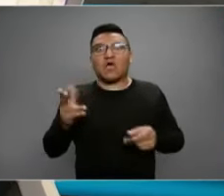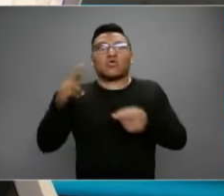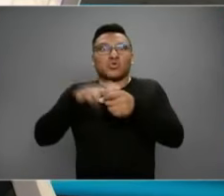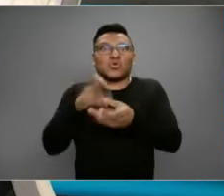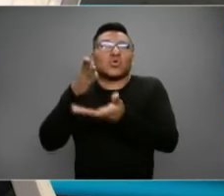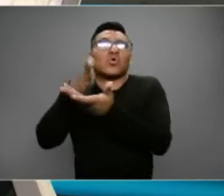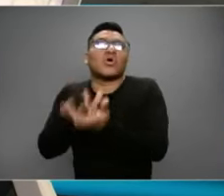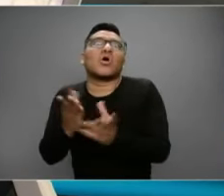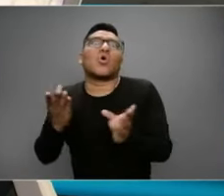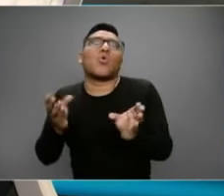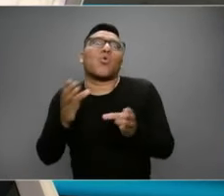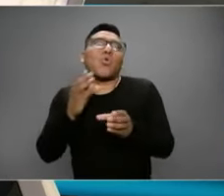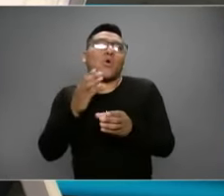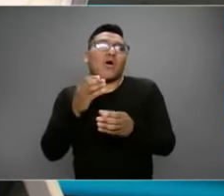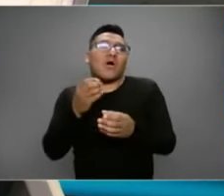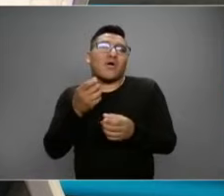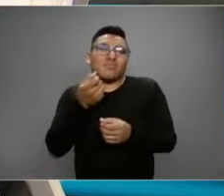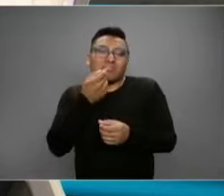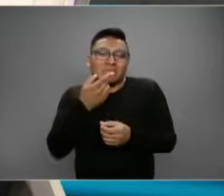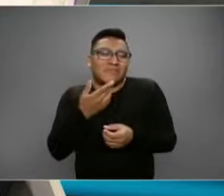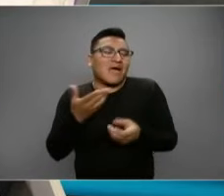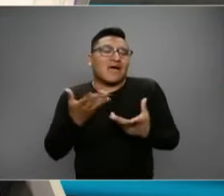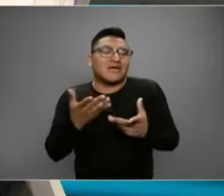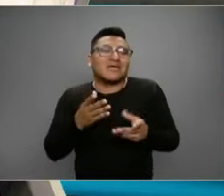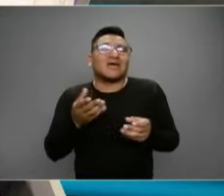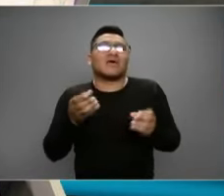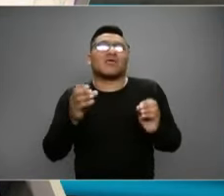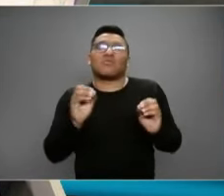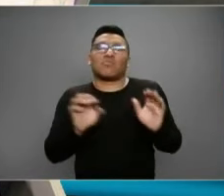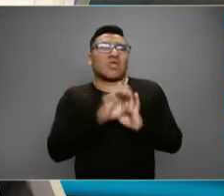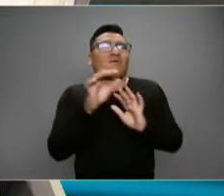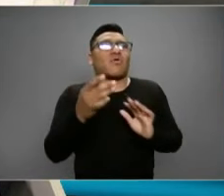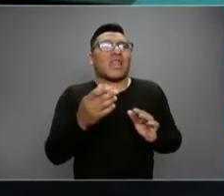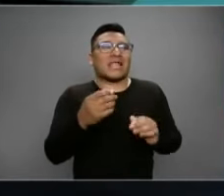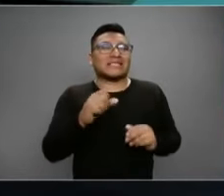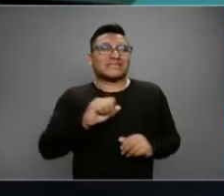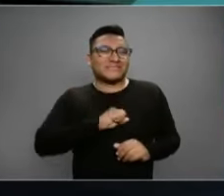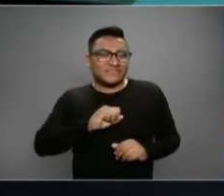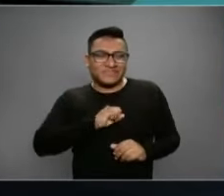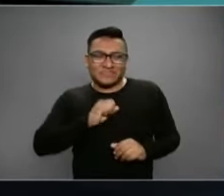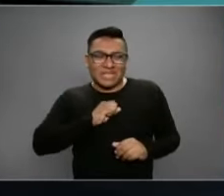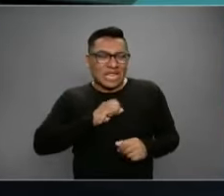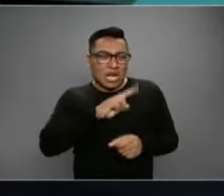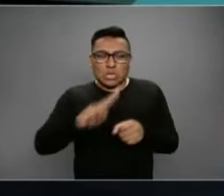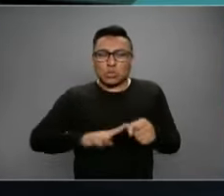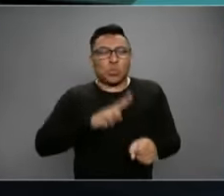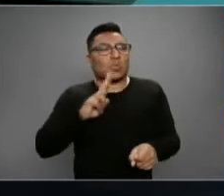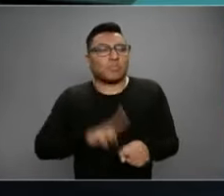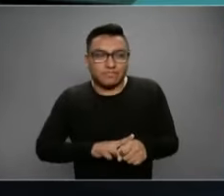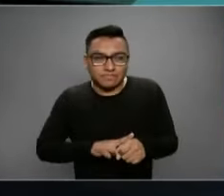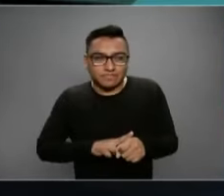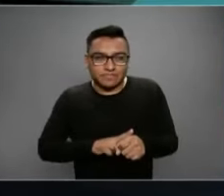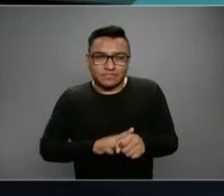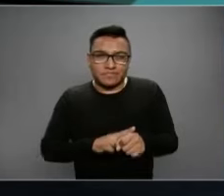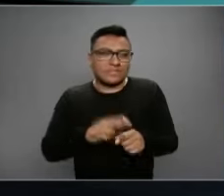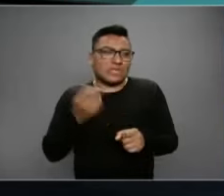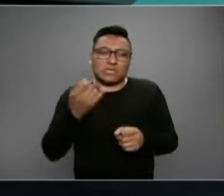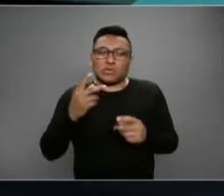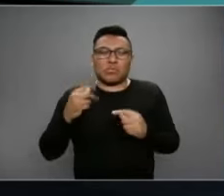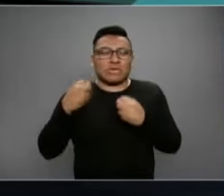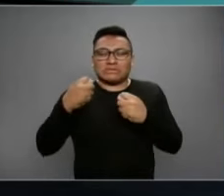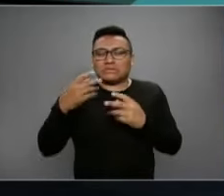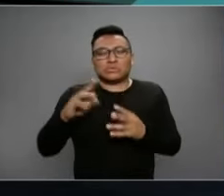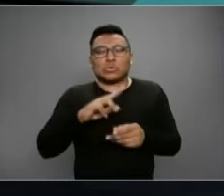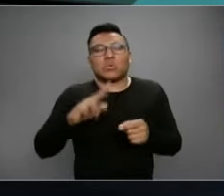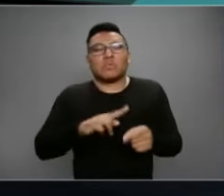Bien, mira. Porque, digamos, las gripas tradicionales siguen y seguirán existiendo. Exacto. Y no queremos que la gente